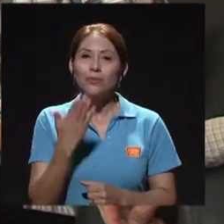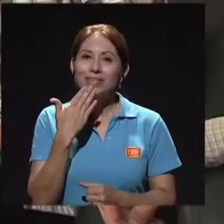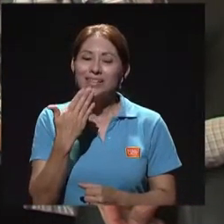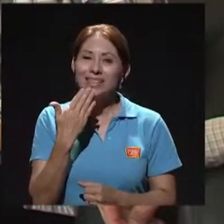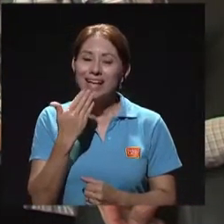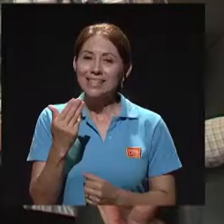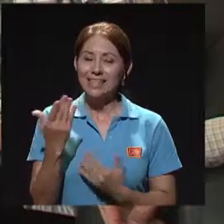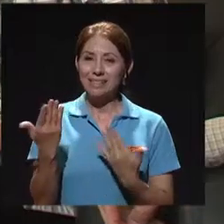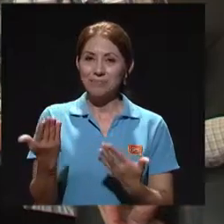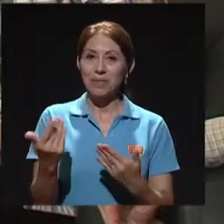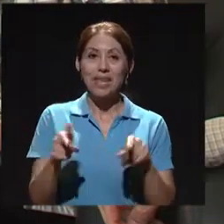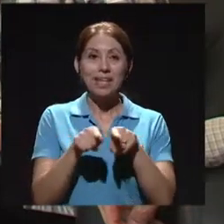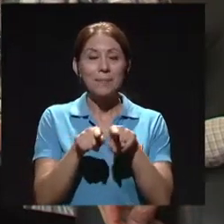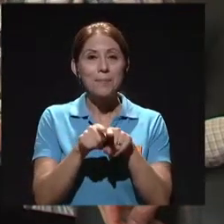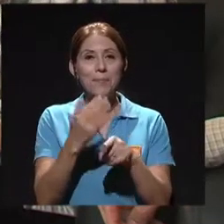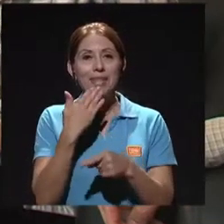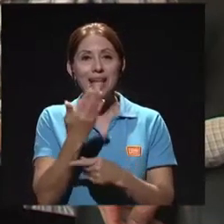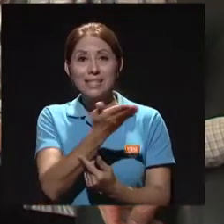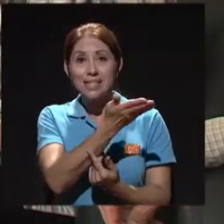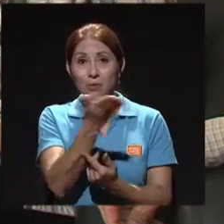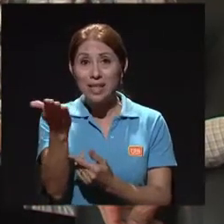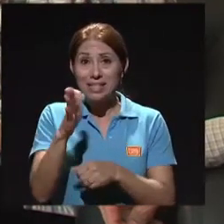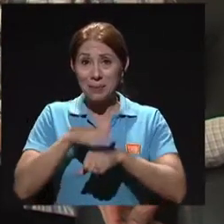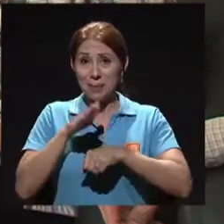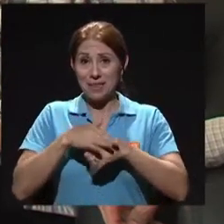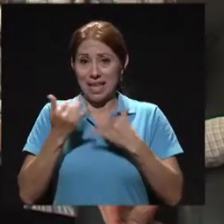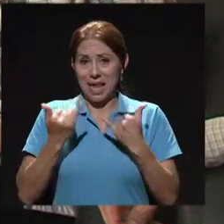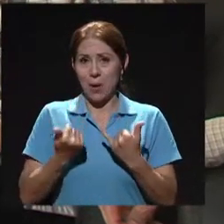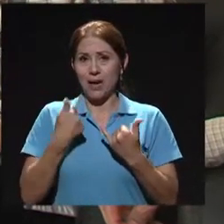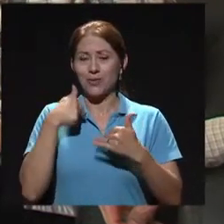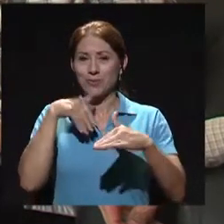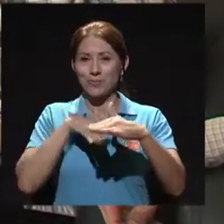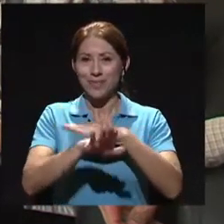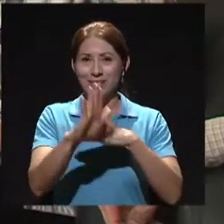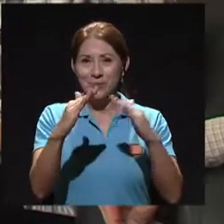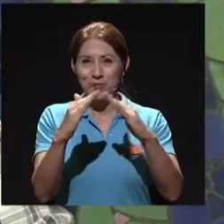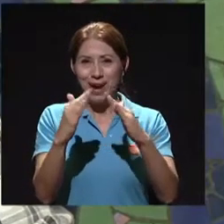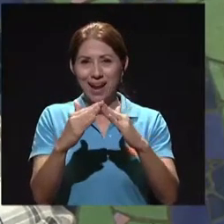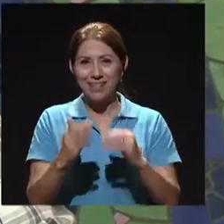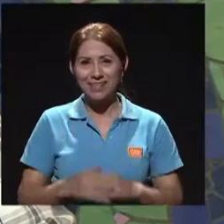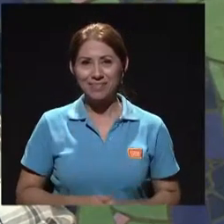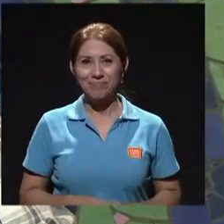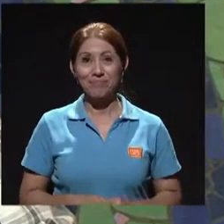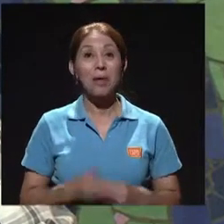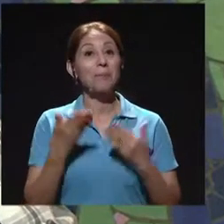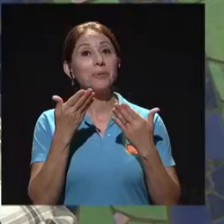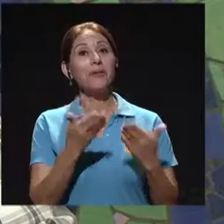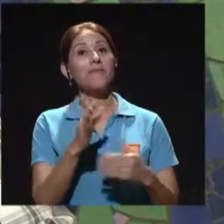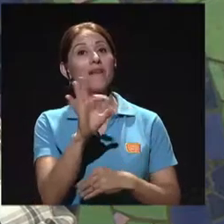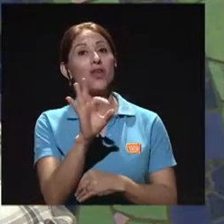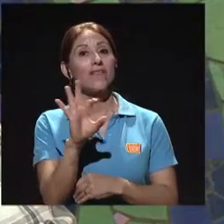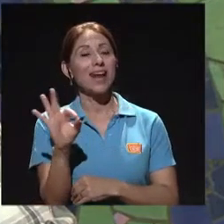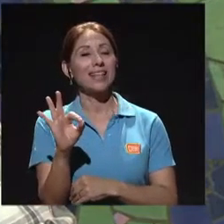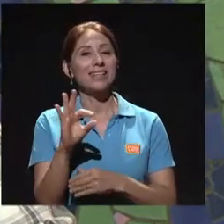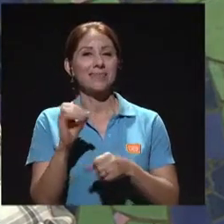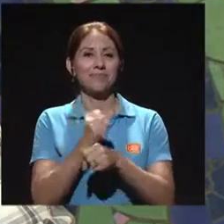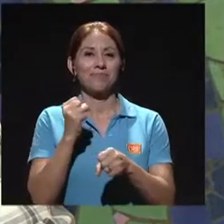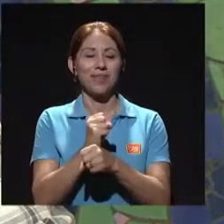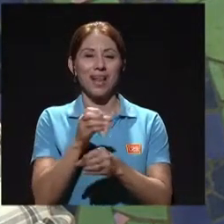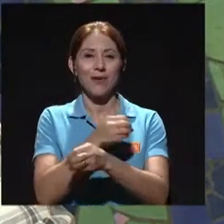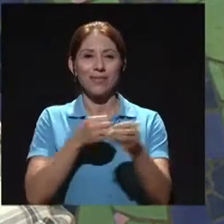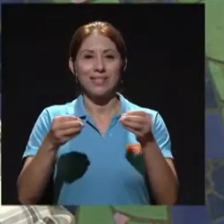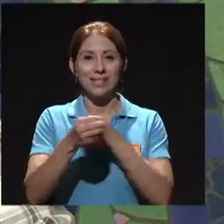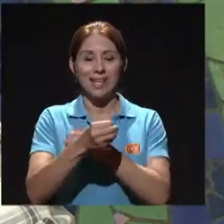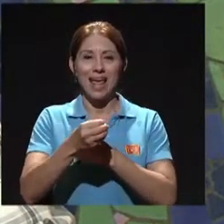María del Mar y muchísimas gracias a ustedes que me dejan entrar de ahora en adelante en sus hogares. comentarles que Fabiola Fernández es funcionaria de la